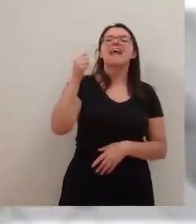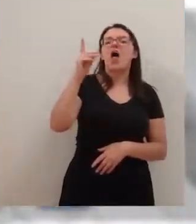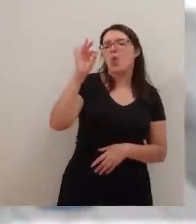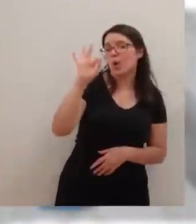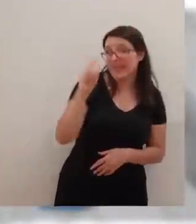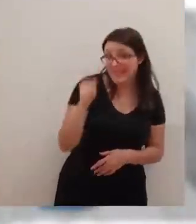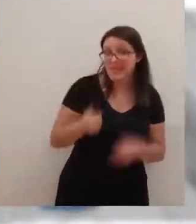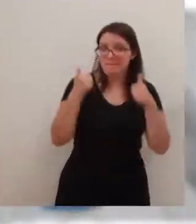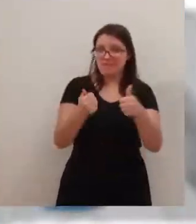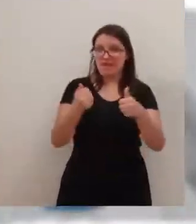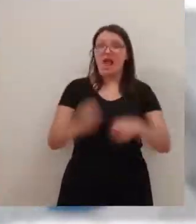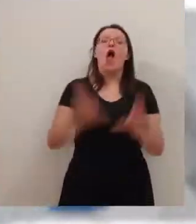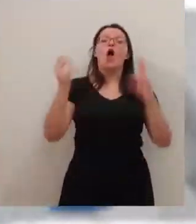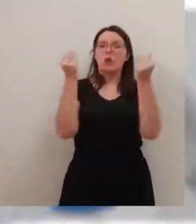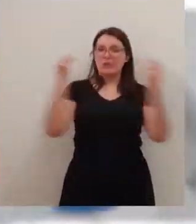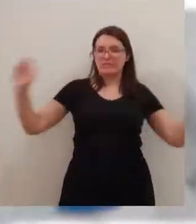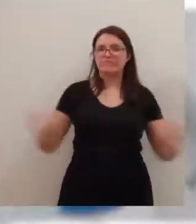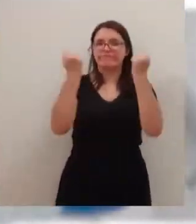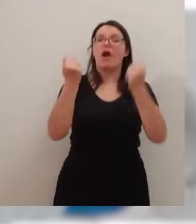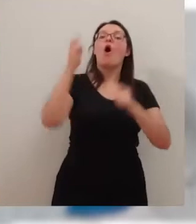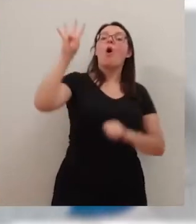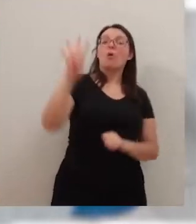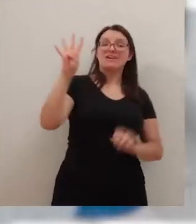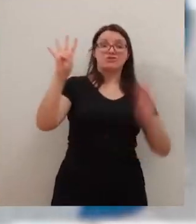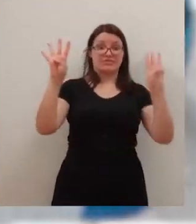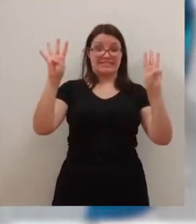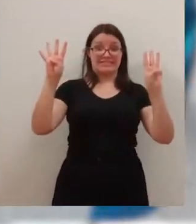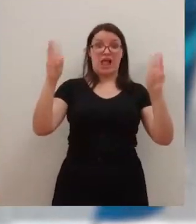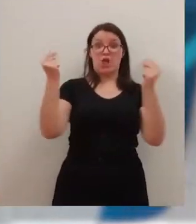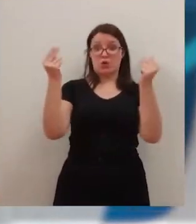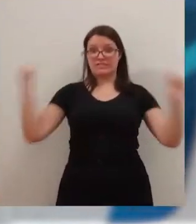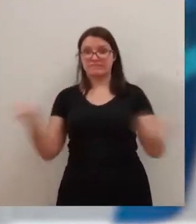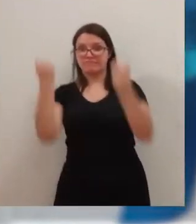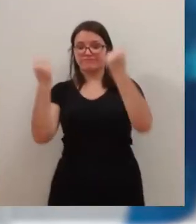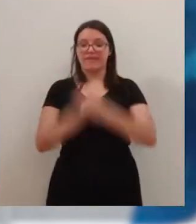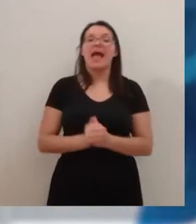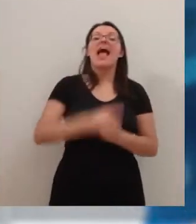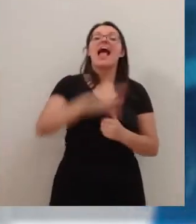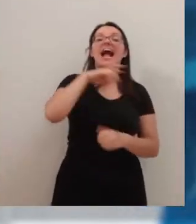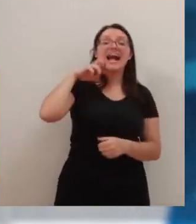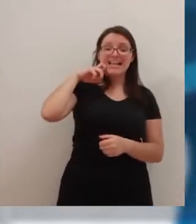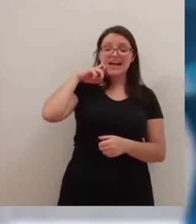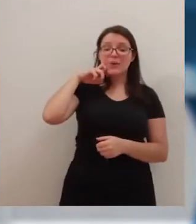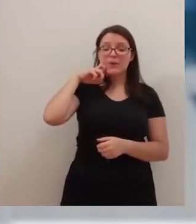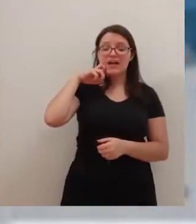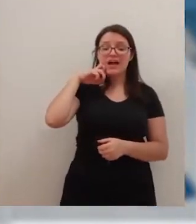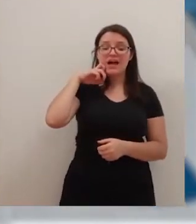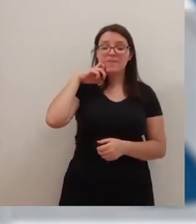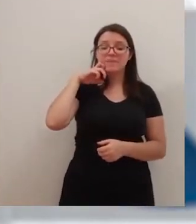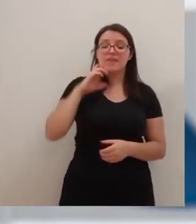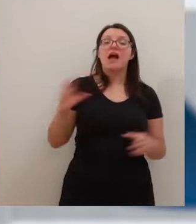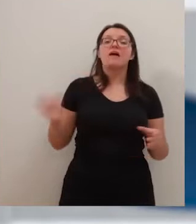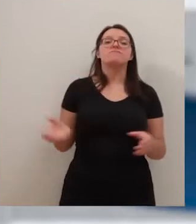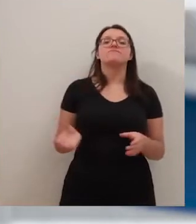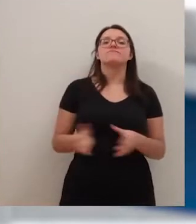partido que finalizó con victoria de los Logroñeses por cuatro goles a tres. El Calahorra, por su parte, viejó a la molineta para metirse